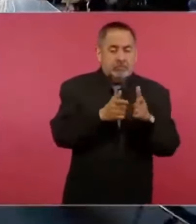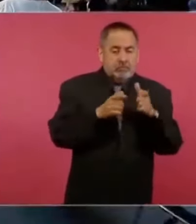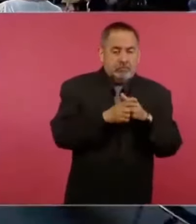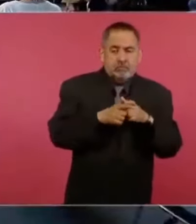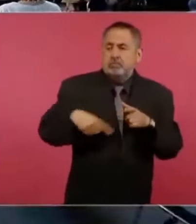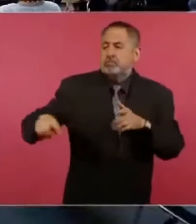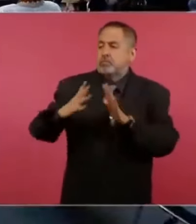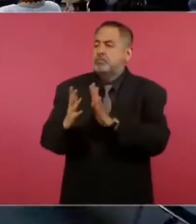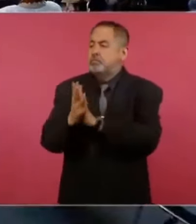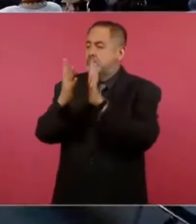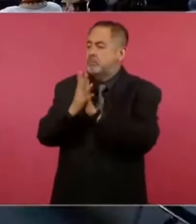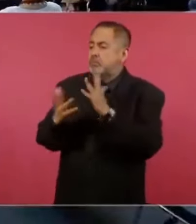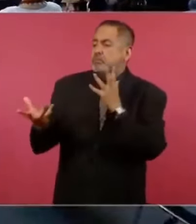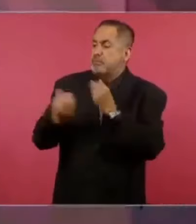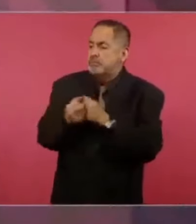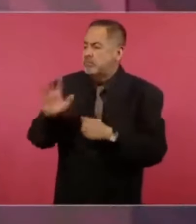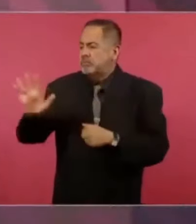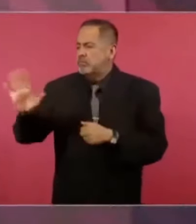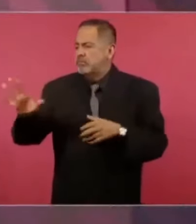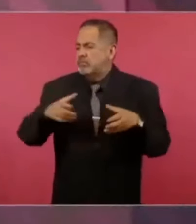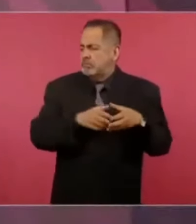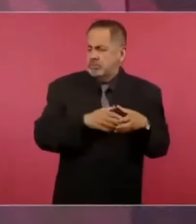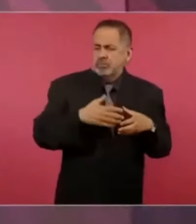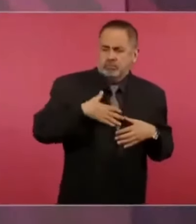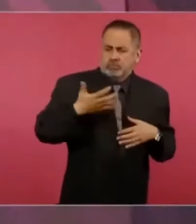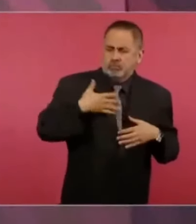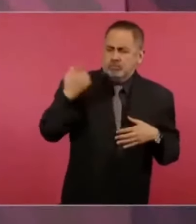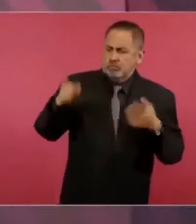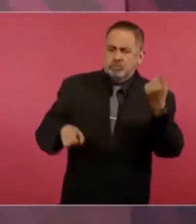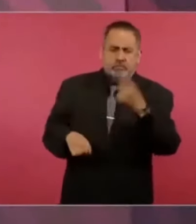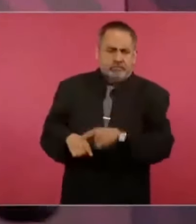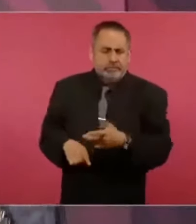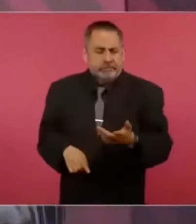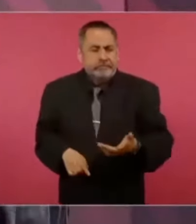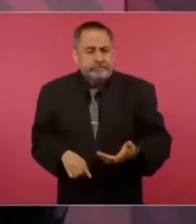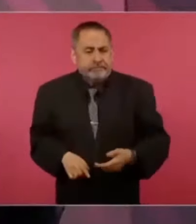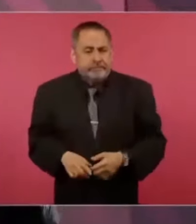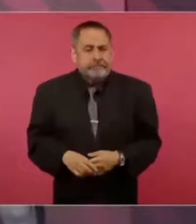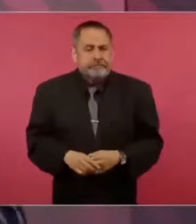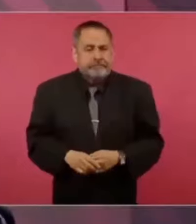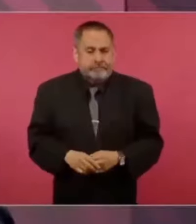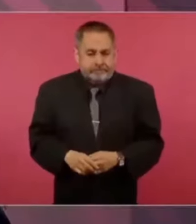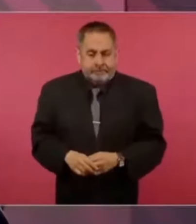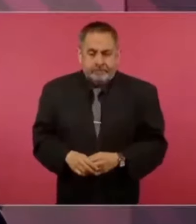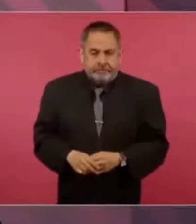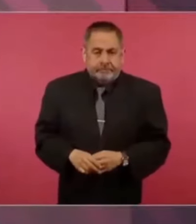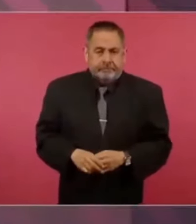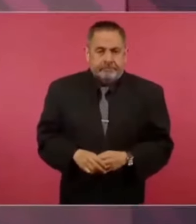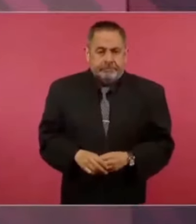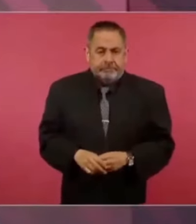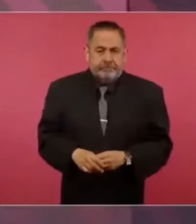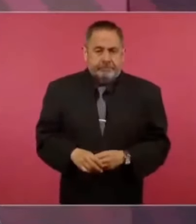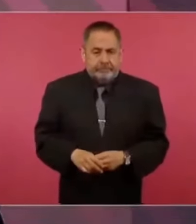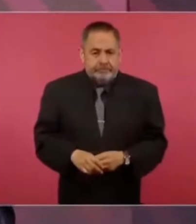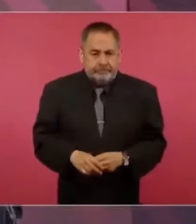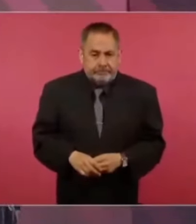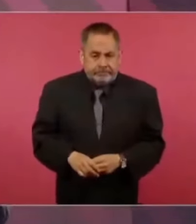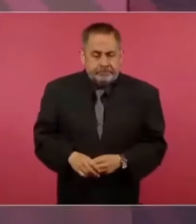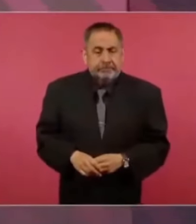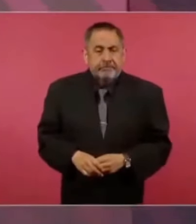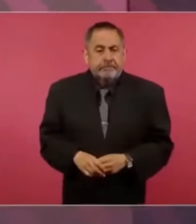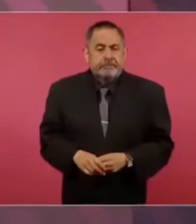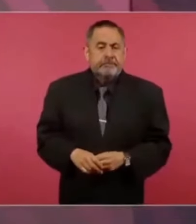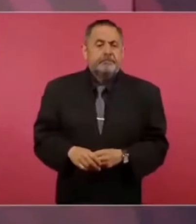la participativa, y sólo para